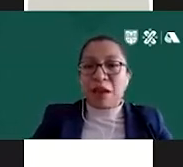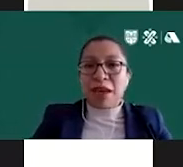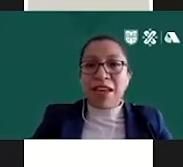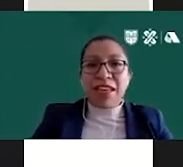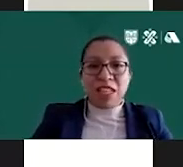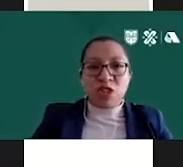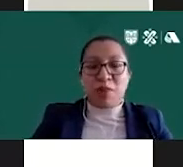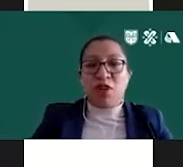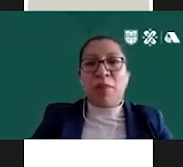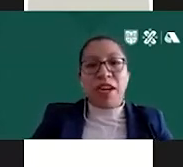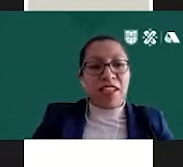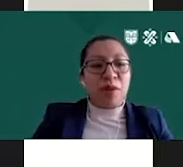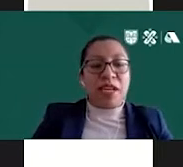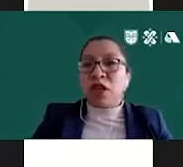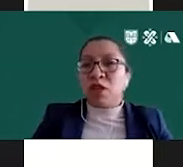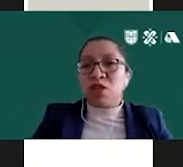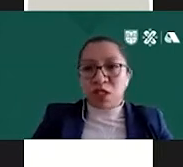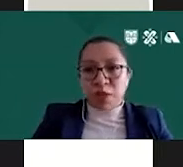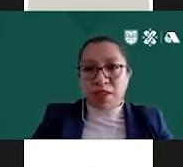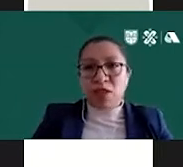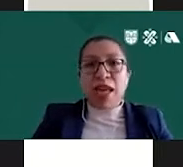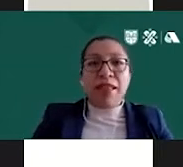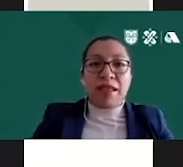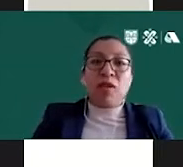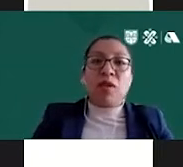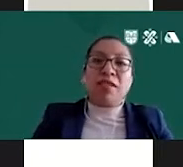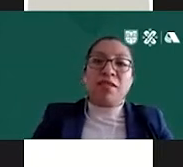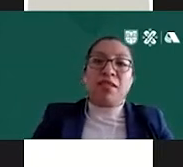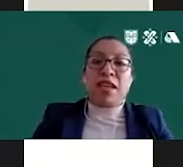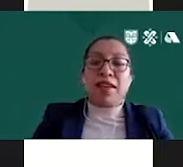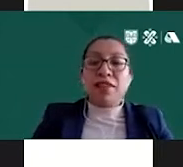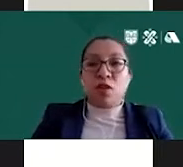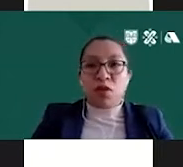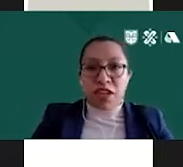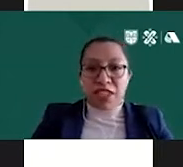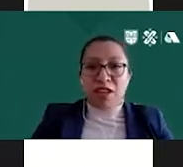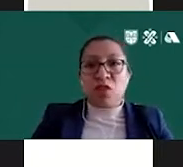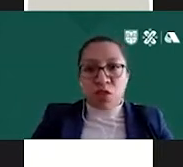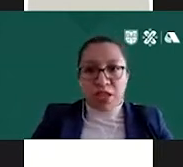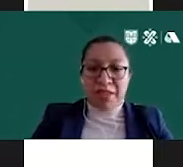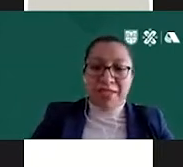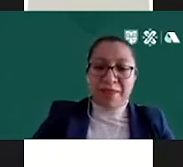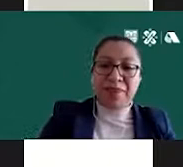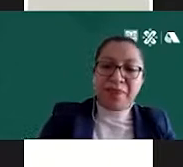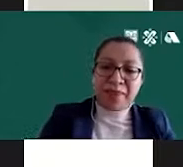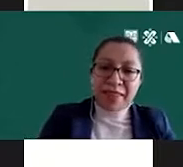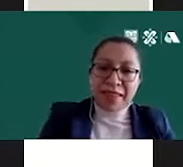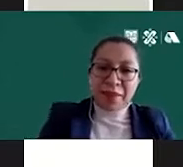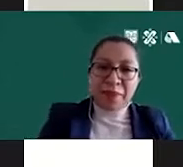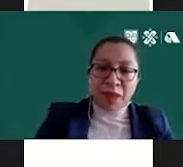Vicky Lesama y su servidora para ir explicando algunos aspectos tanto asistenciales como financieros o contables.